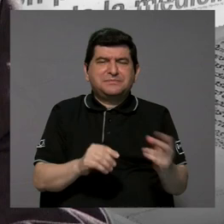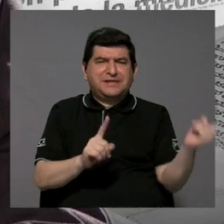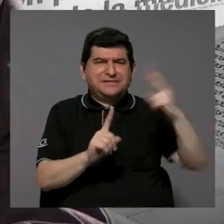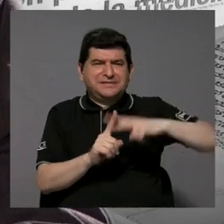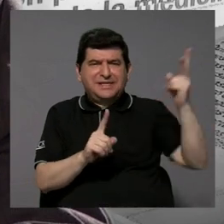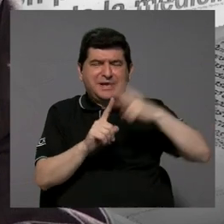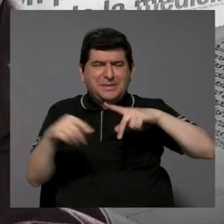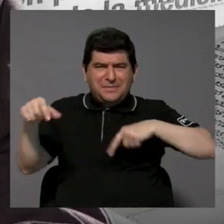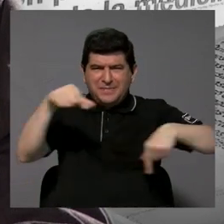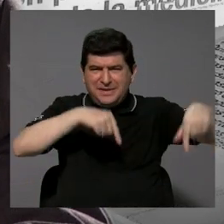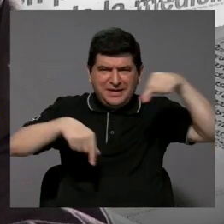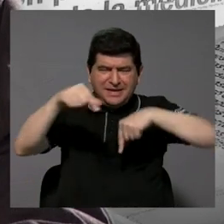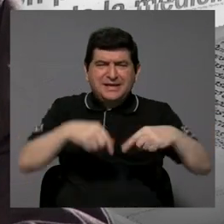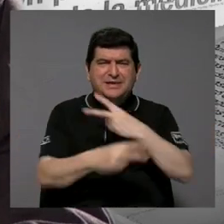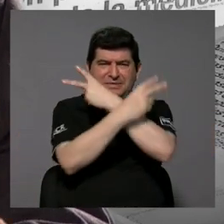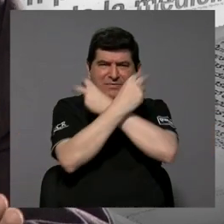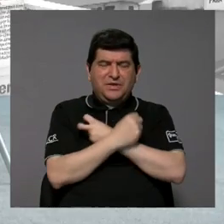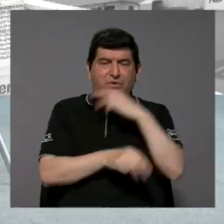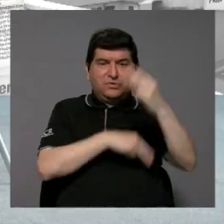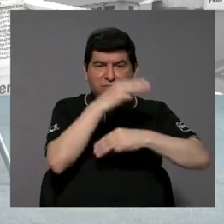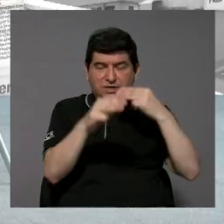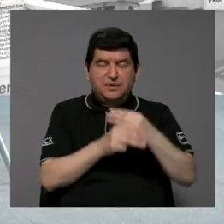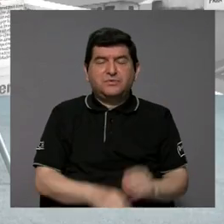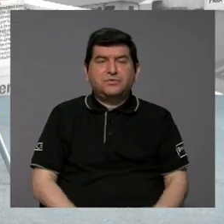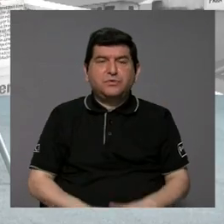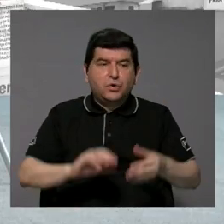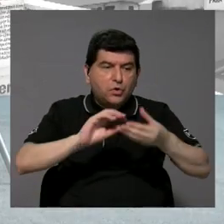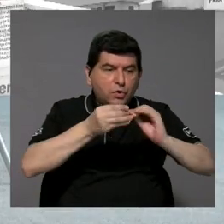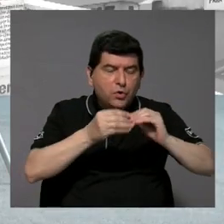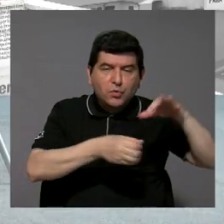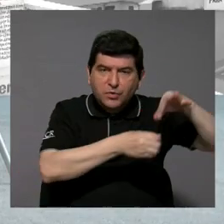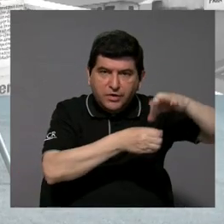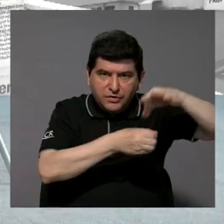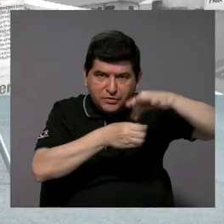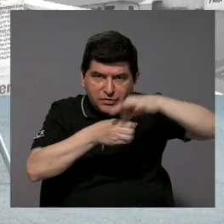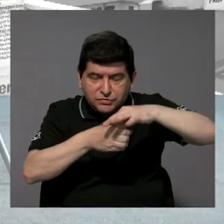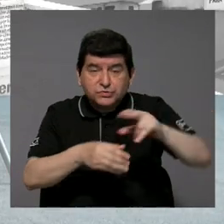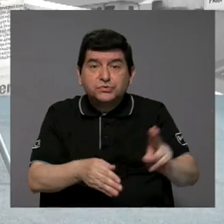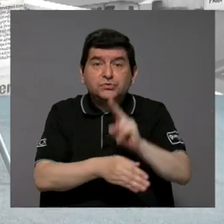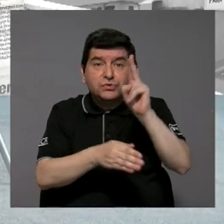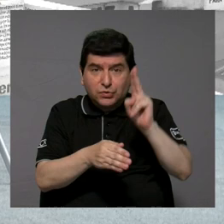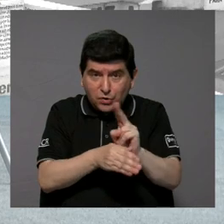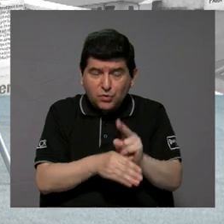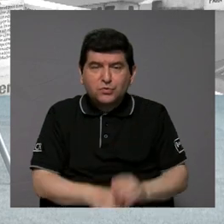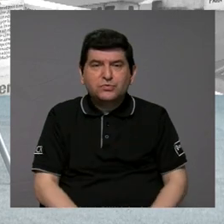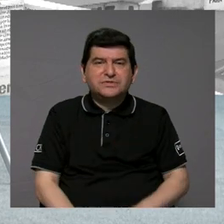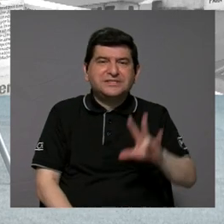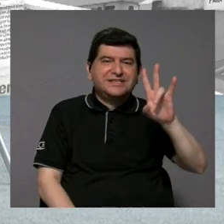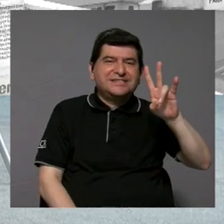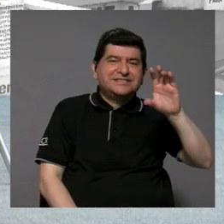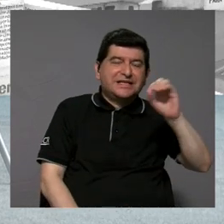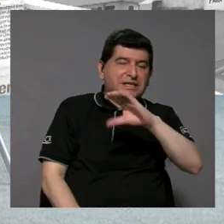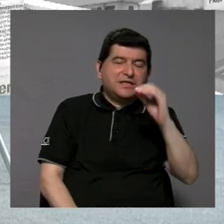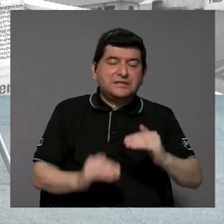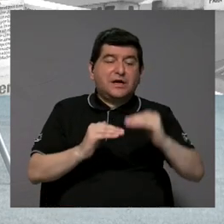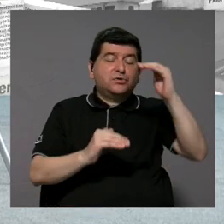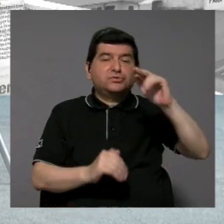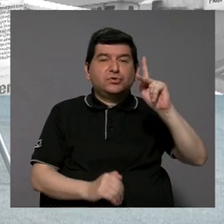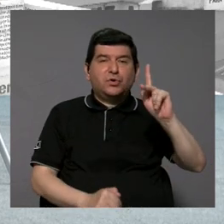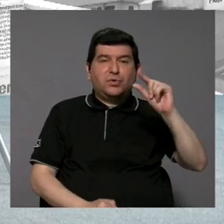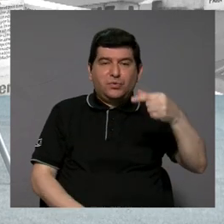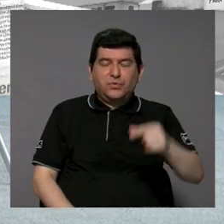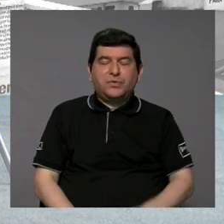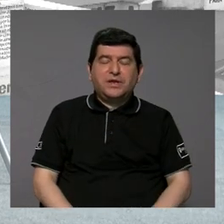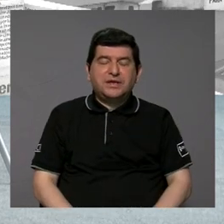fumigado del mundo. Tenemos datos de cultivos que utilizan 70 o más kilos